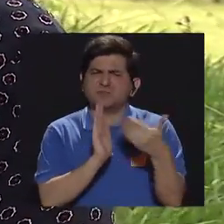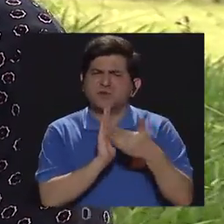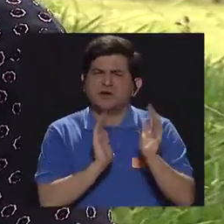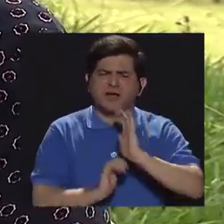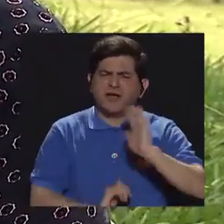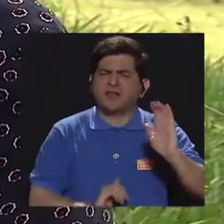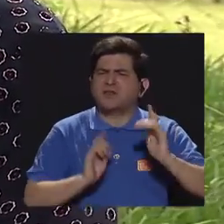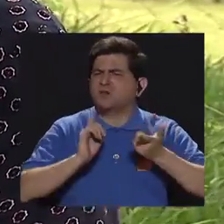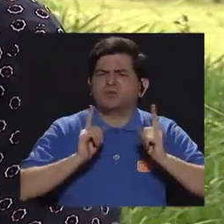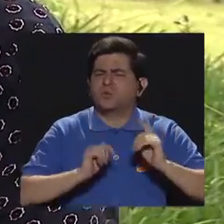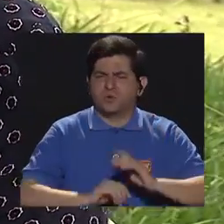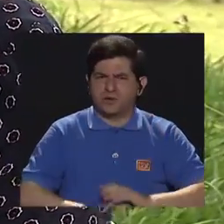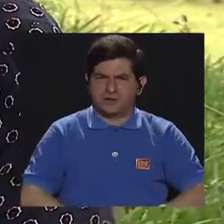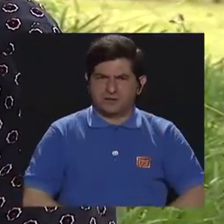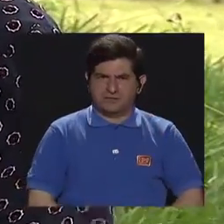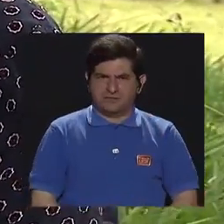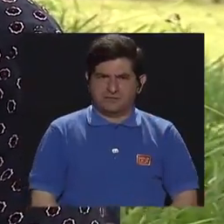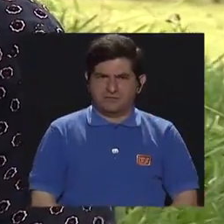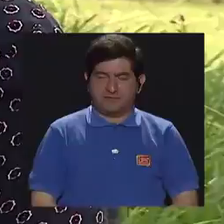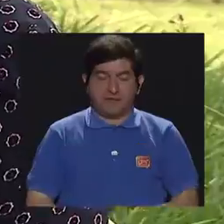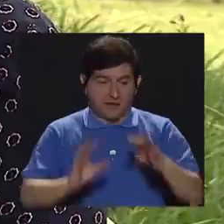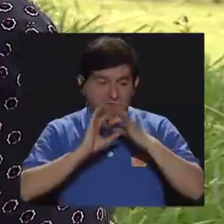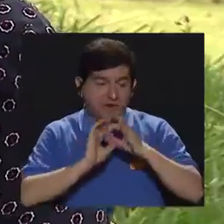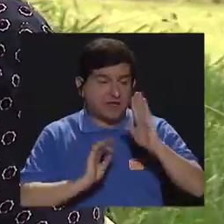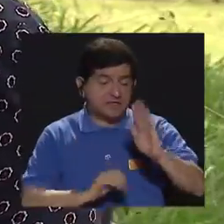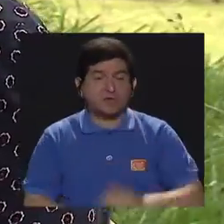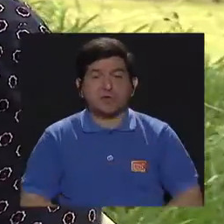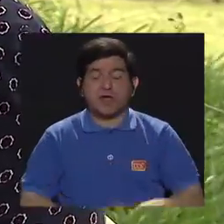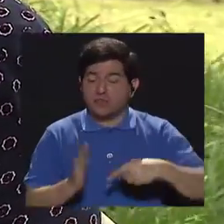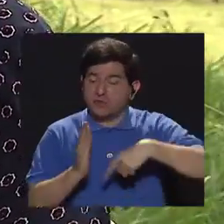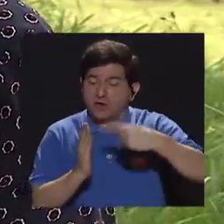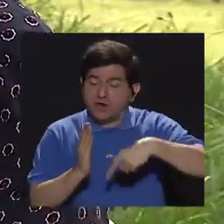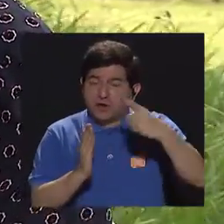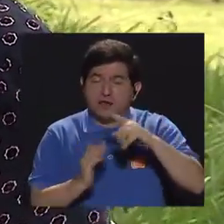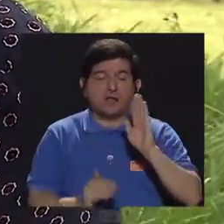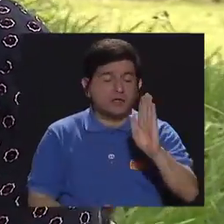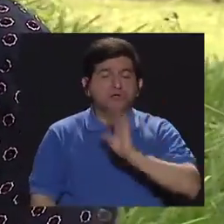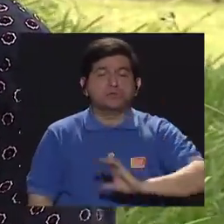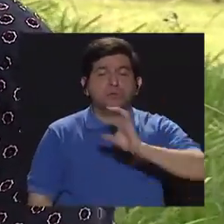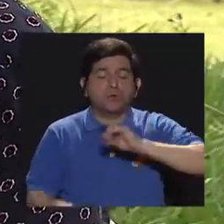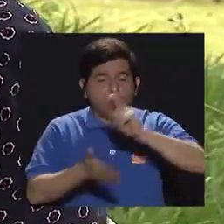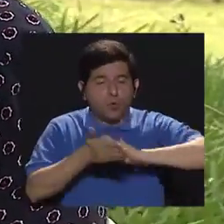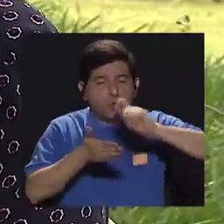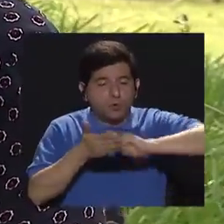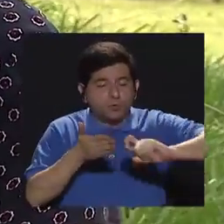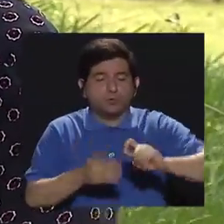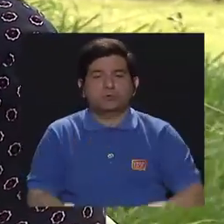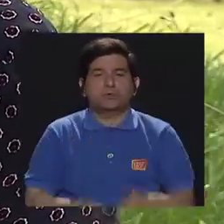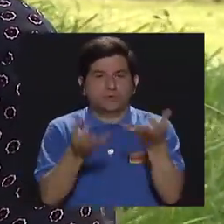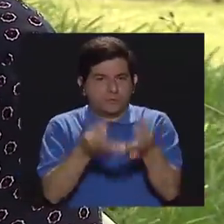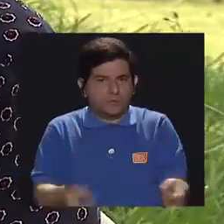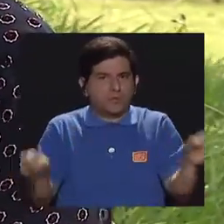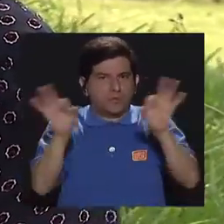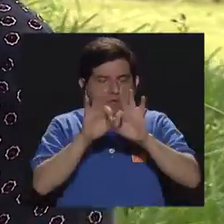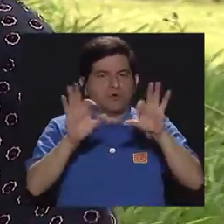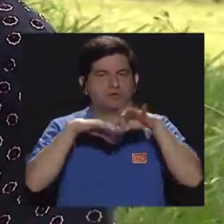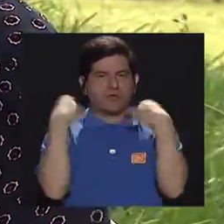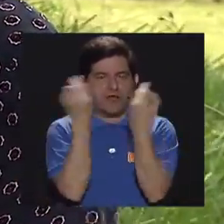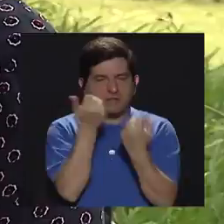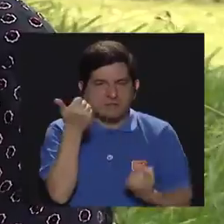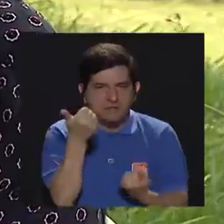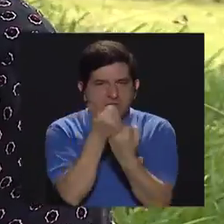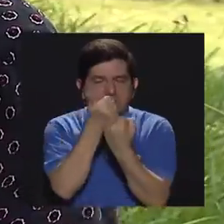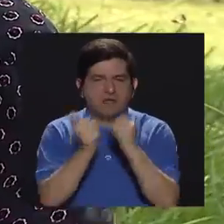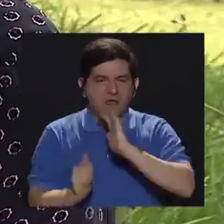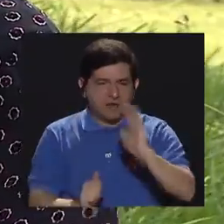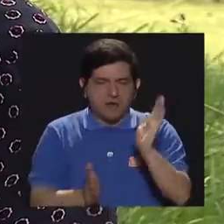los niños en relación a sus notas y su comportamiento en la escuela? ¿Es importante el apoyo de la familia para